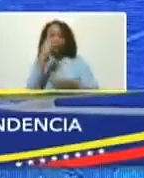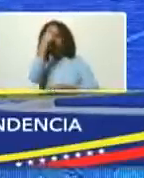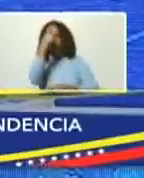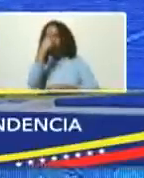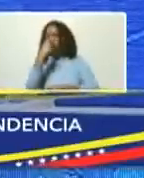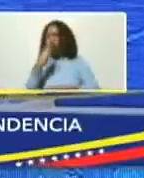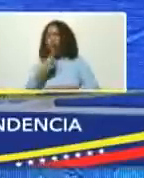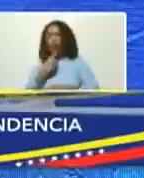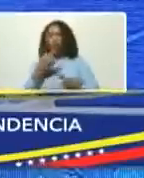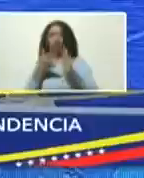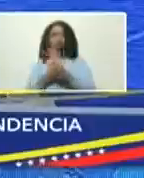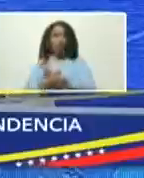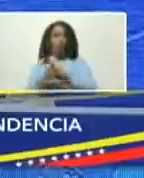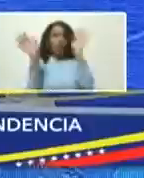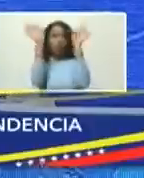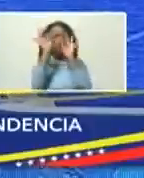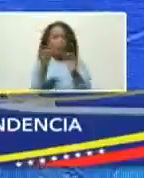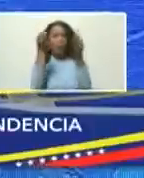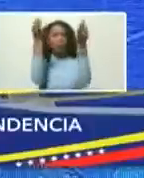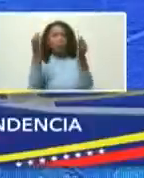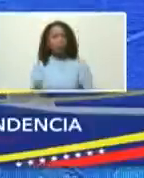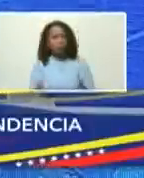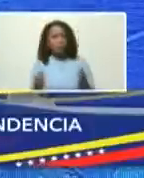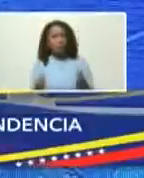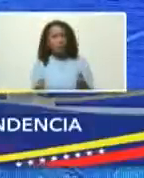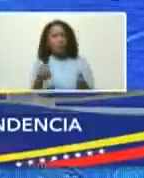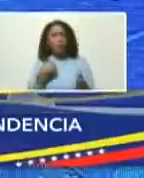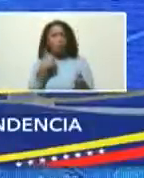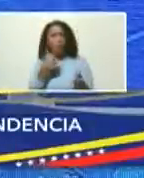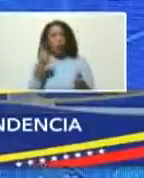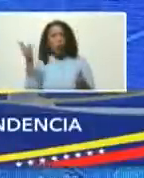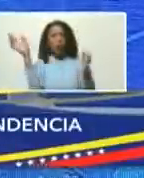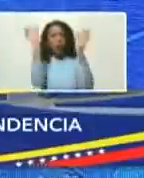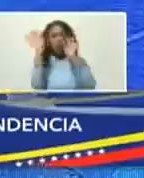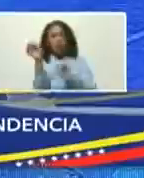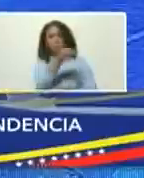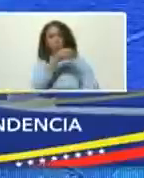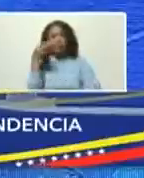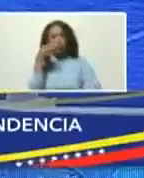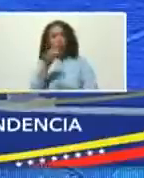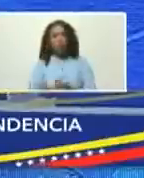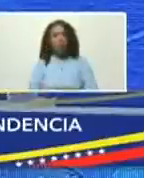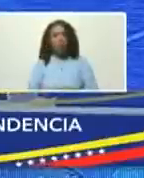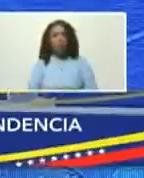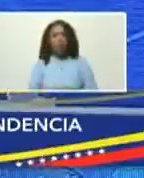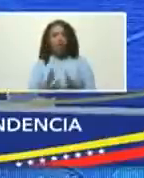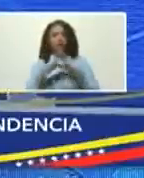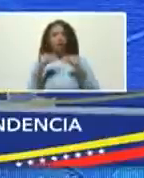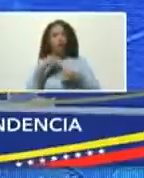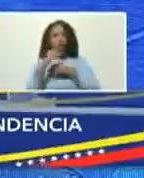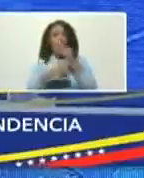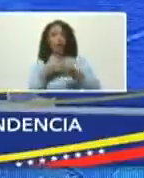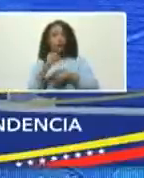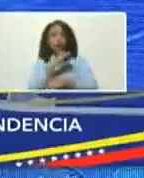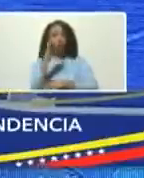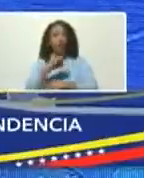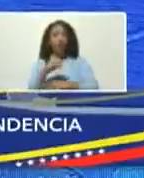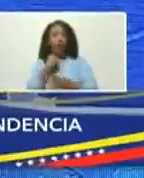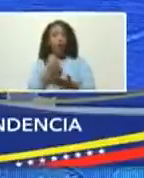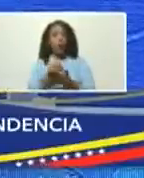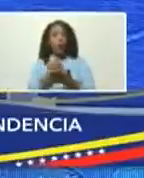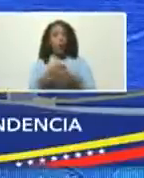de manera correcta y yo diría de manera perfecta todo lo que son las zonas económicas